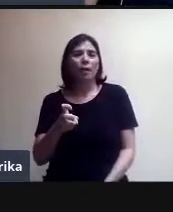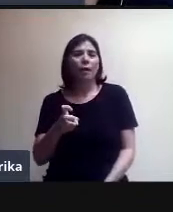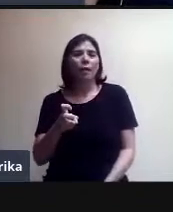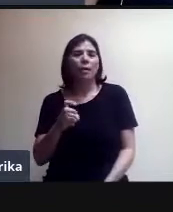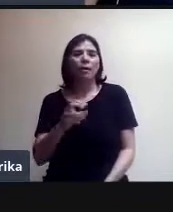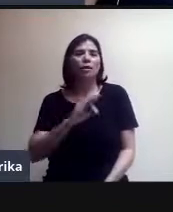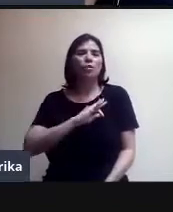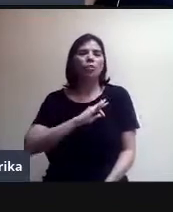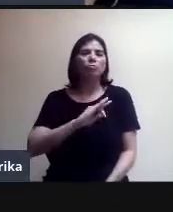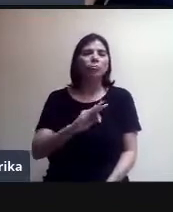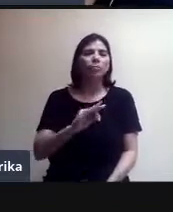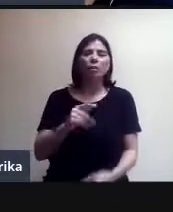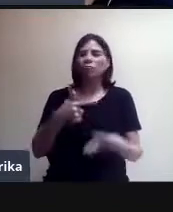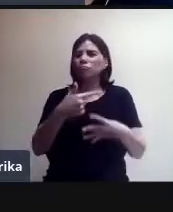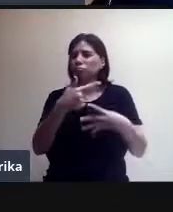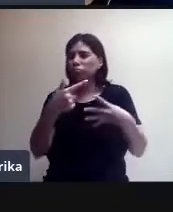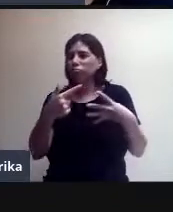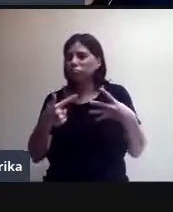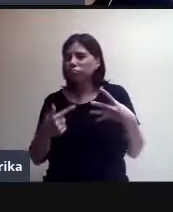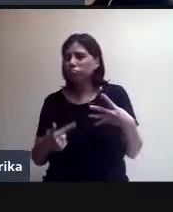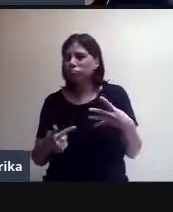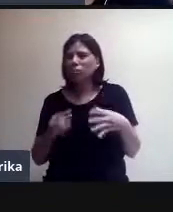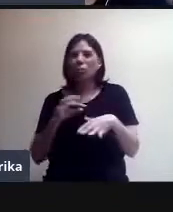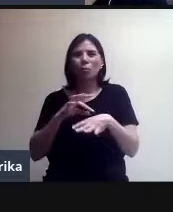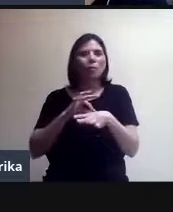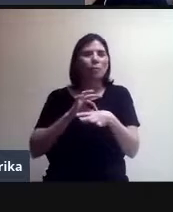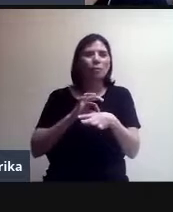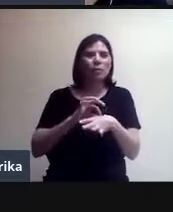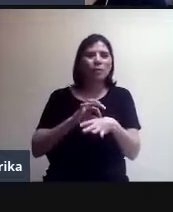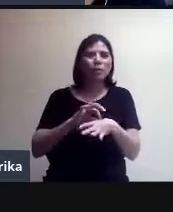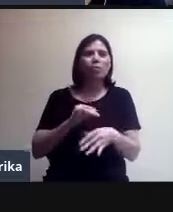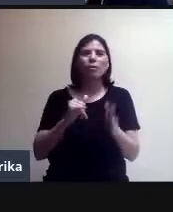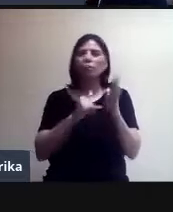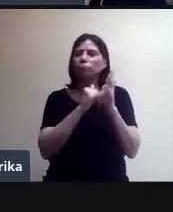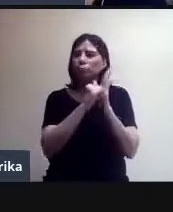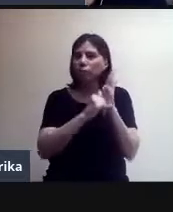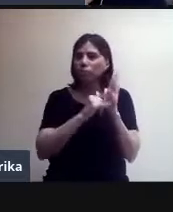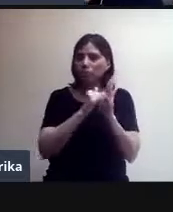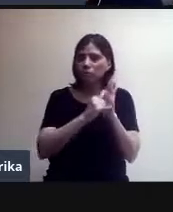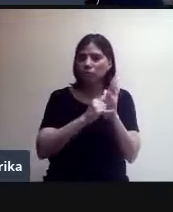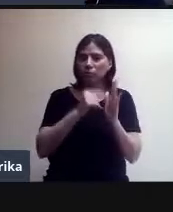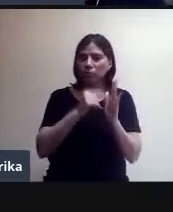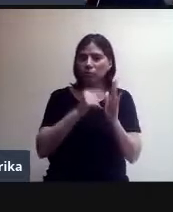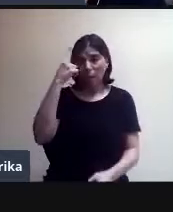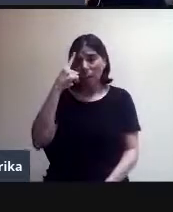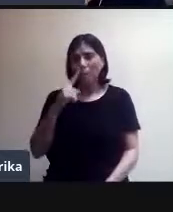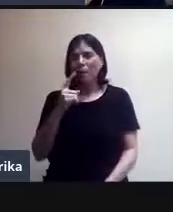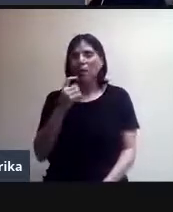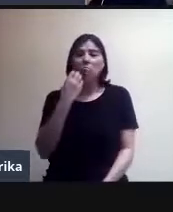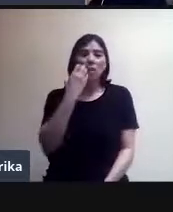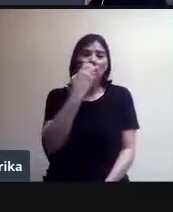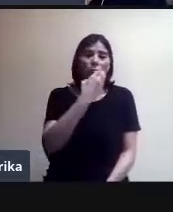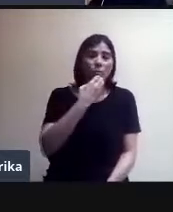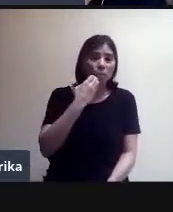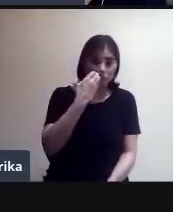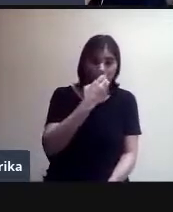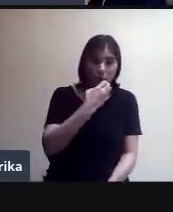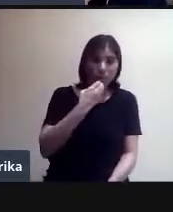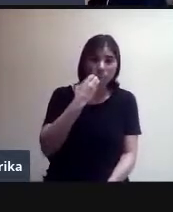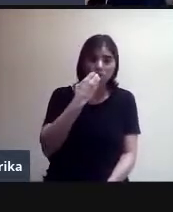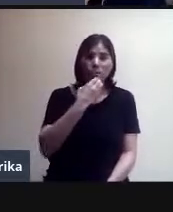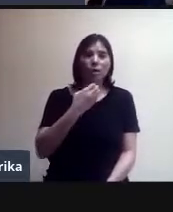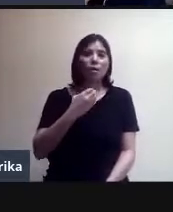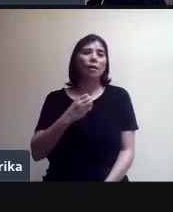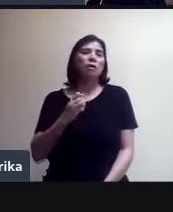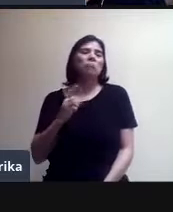de YouTube, ¿sí? Pero me parece que para un centro educativo con escuelas donde hay